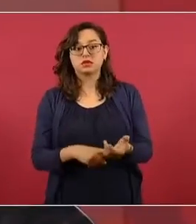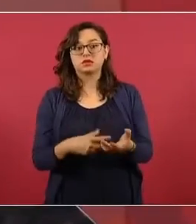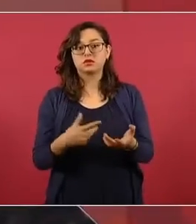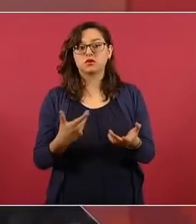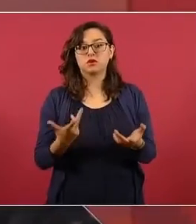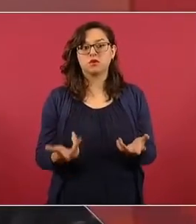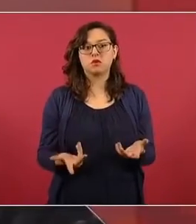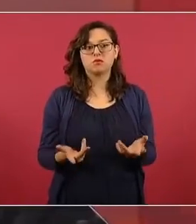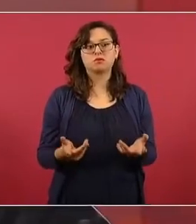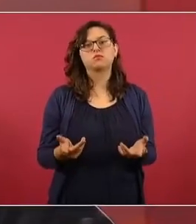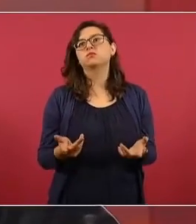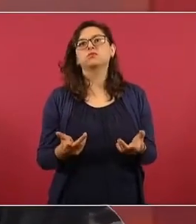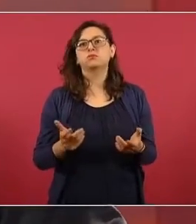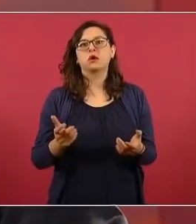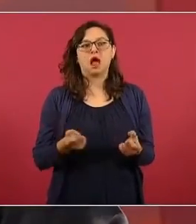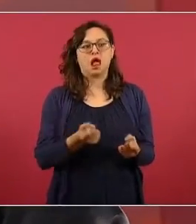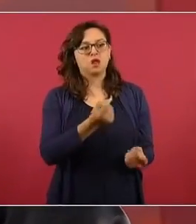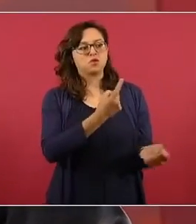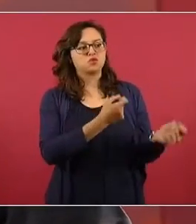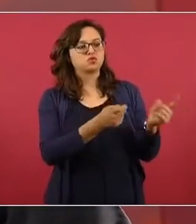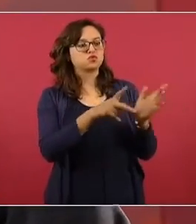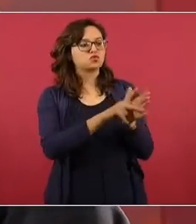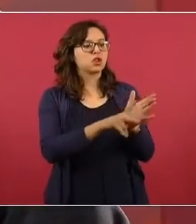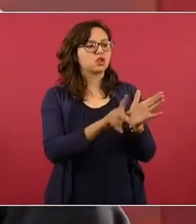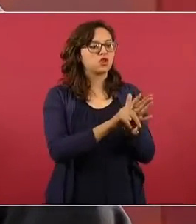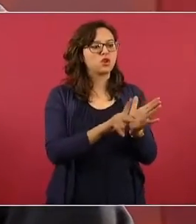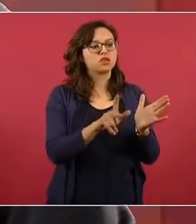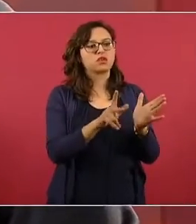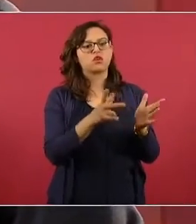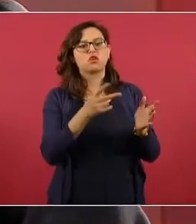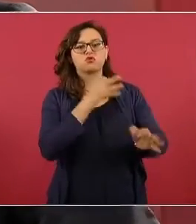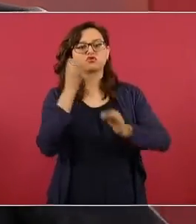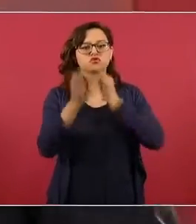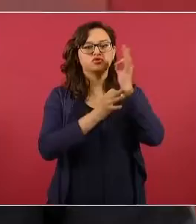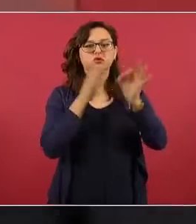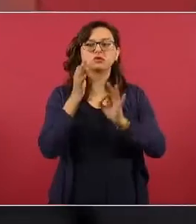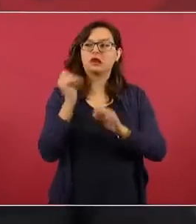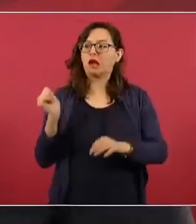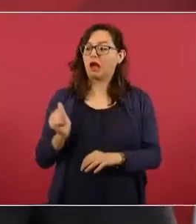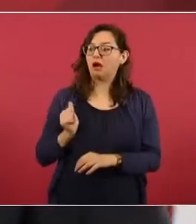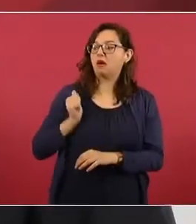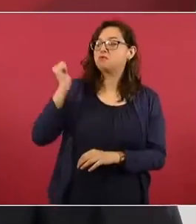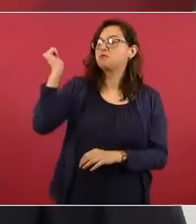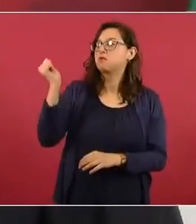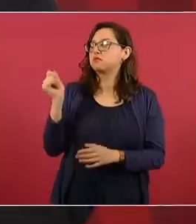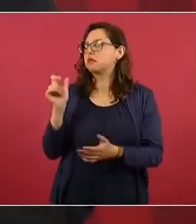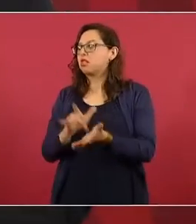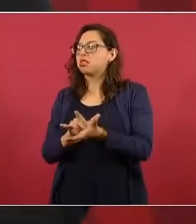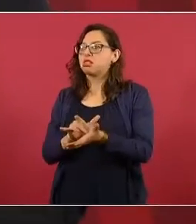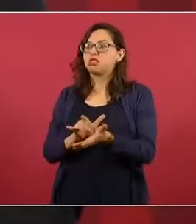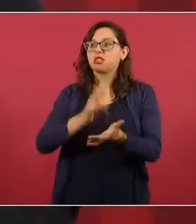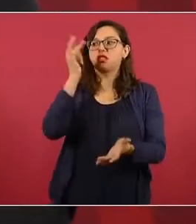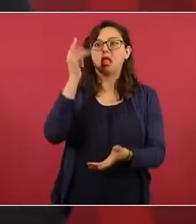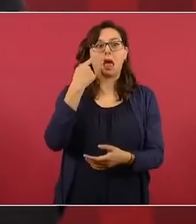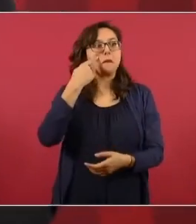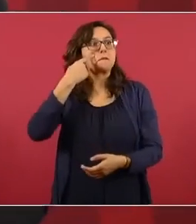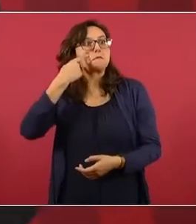roja, porque no deja de haber, se